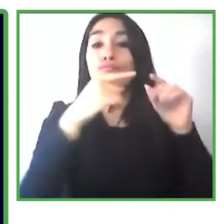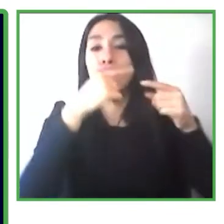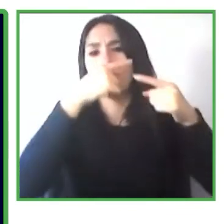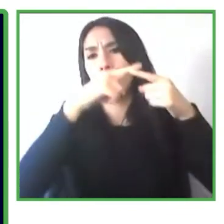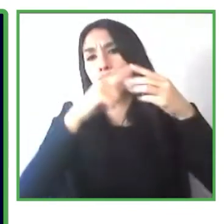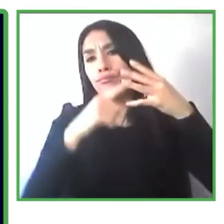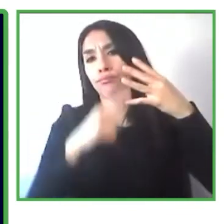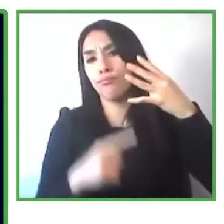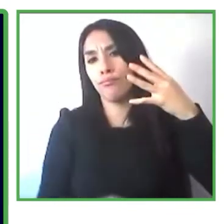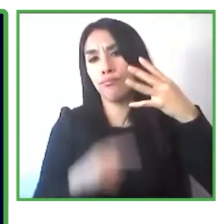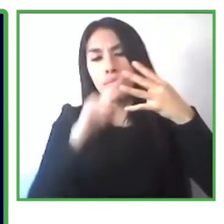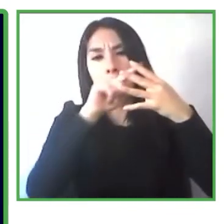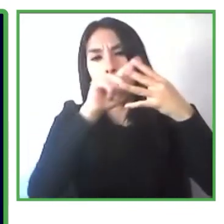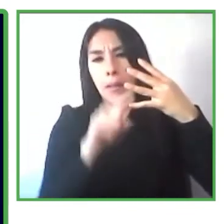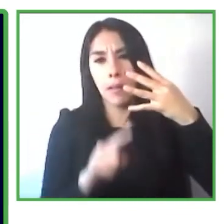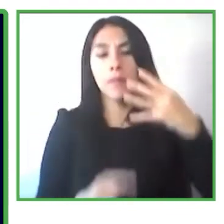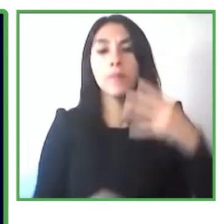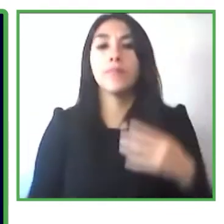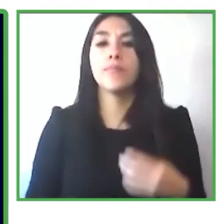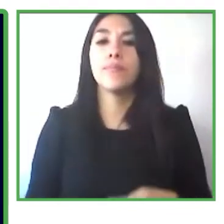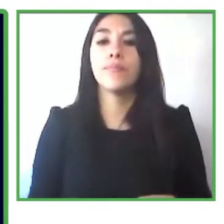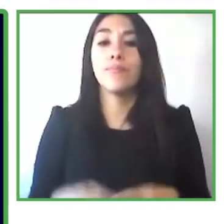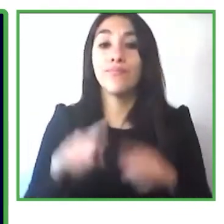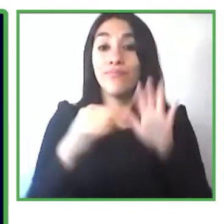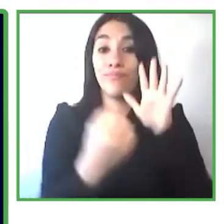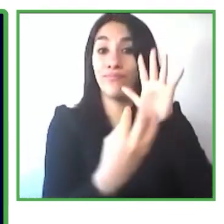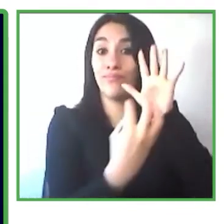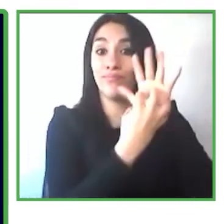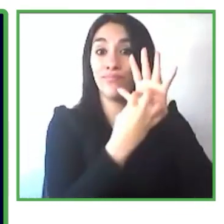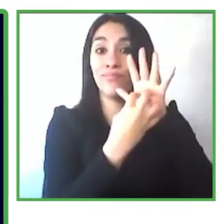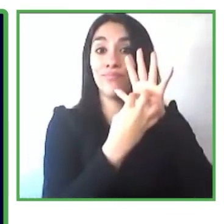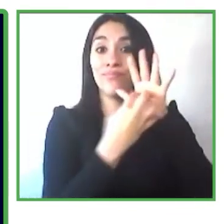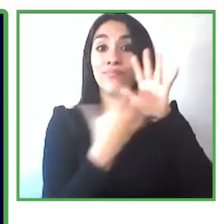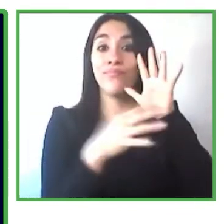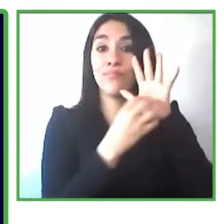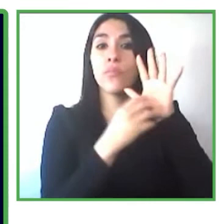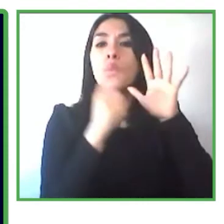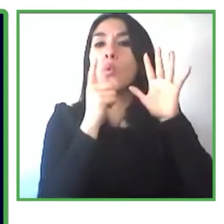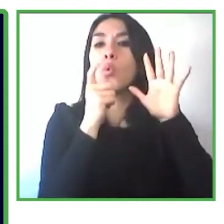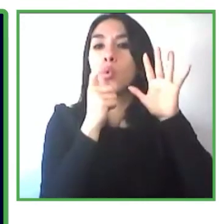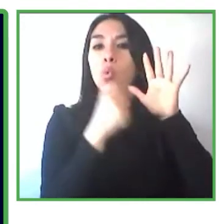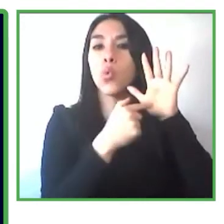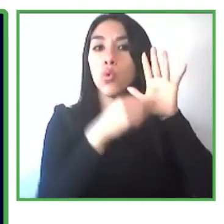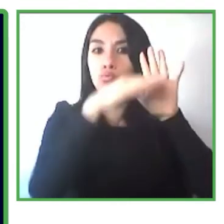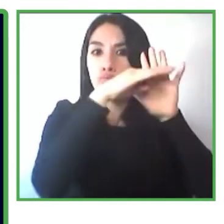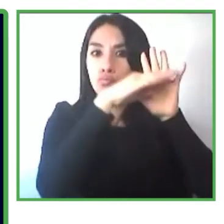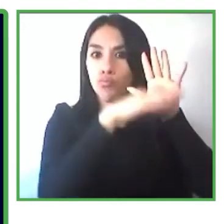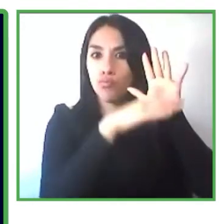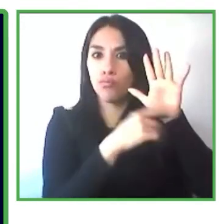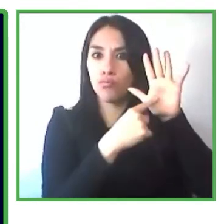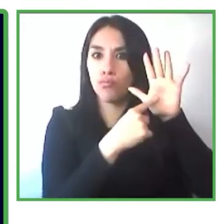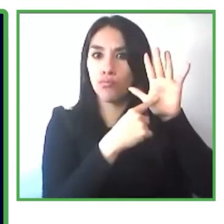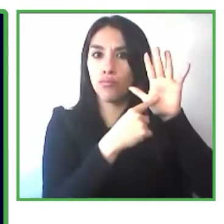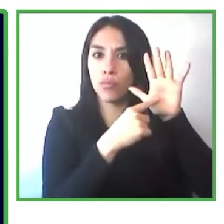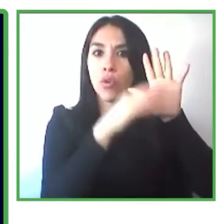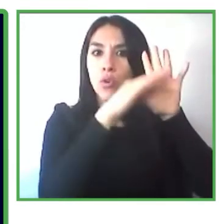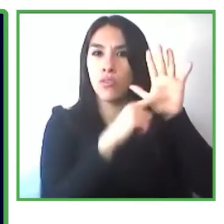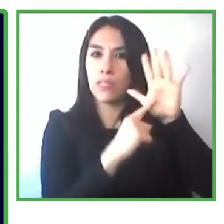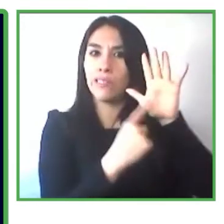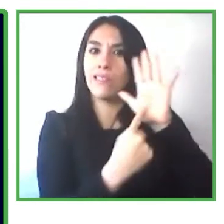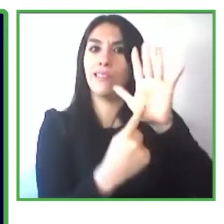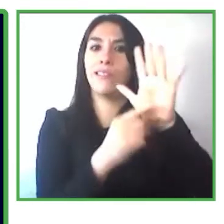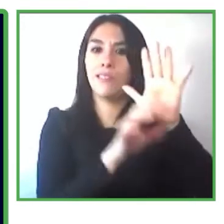compuesto de 5 categorías o dimensiones que son evaluadas de forma independiente unas de otras La